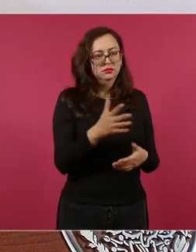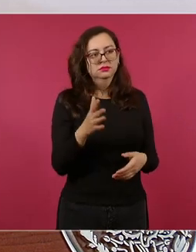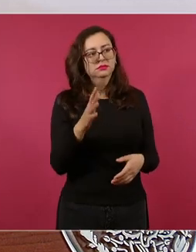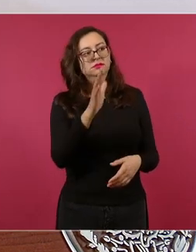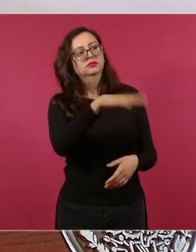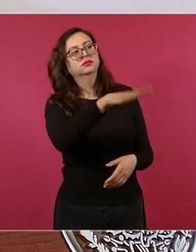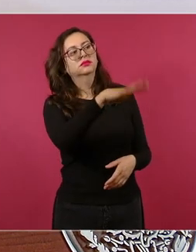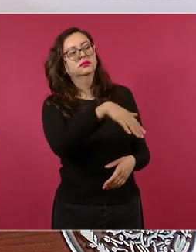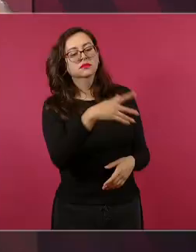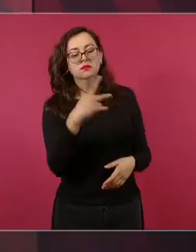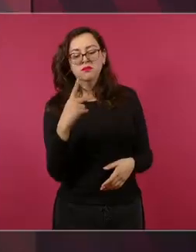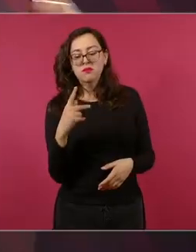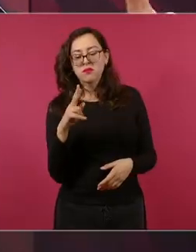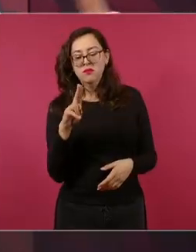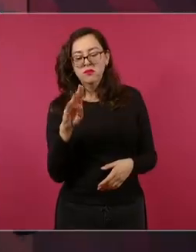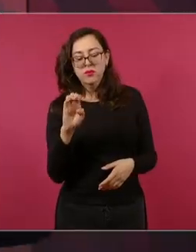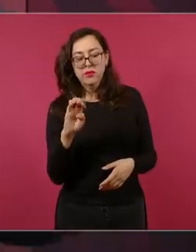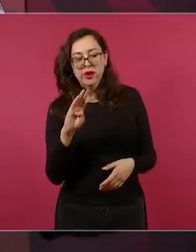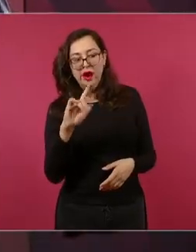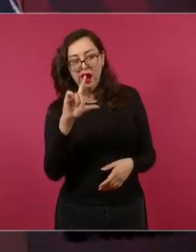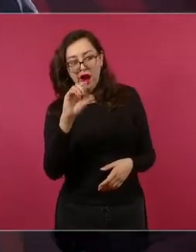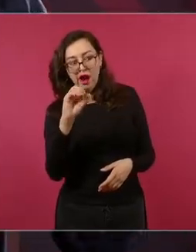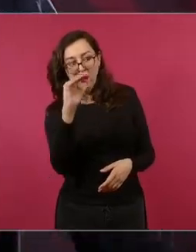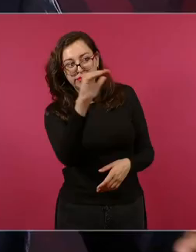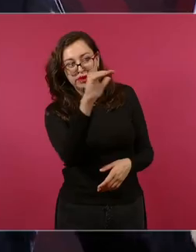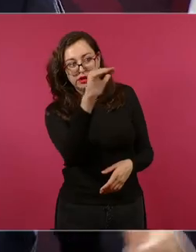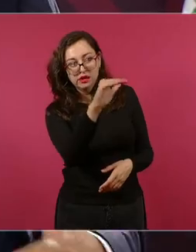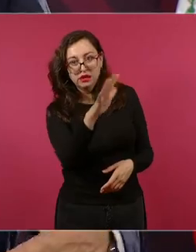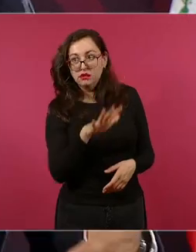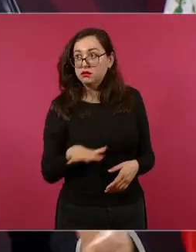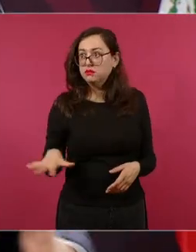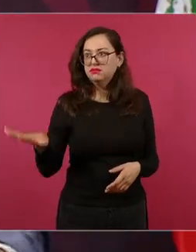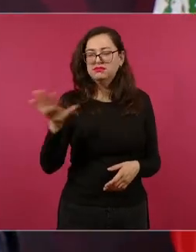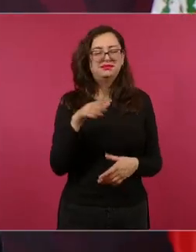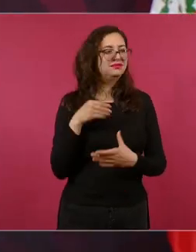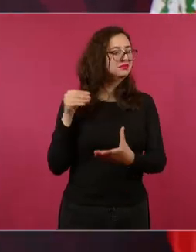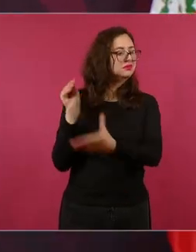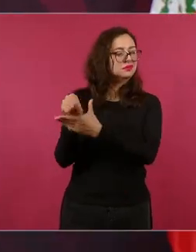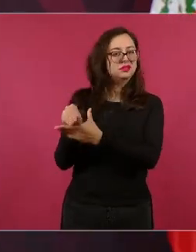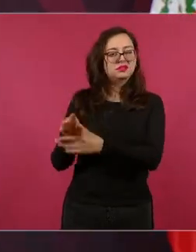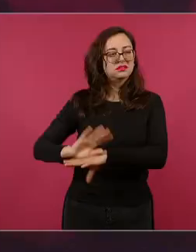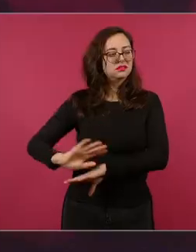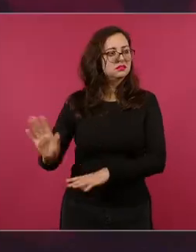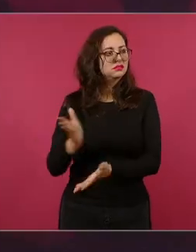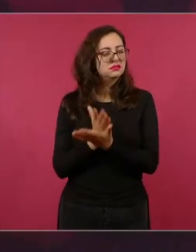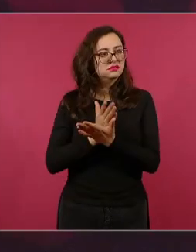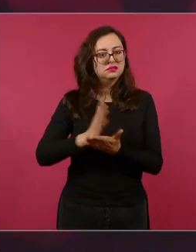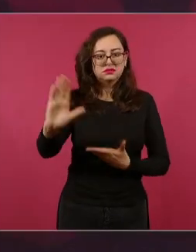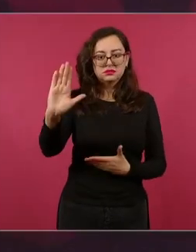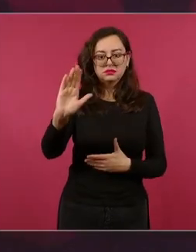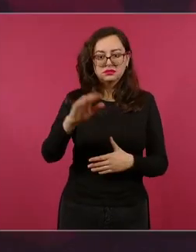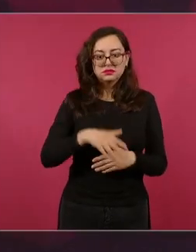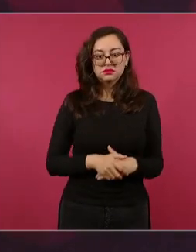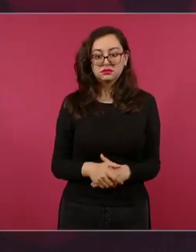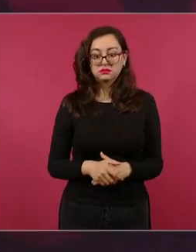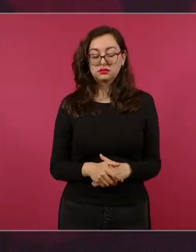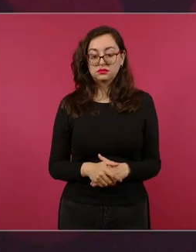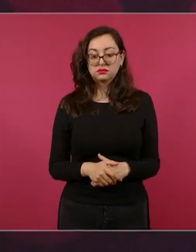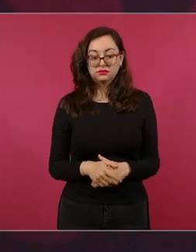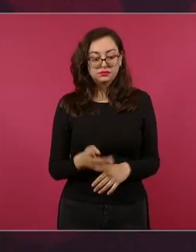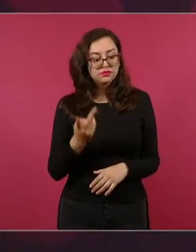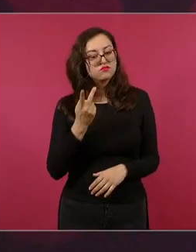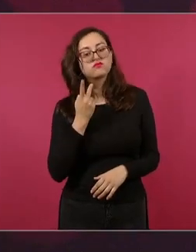que la política era aprender a colarse